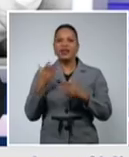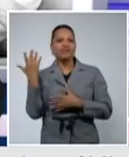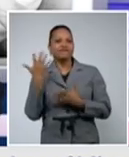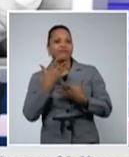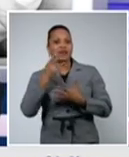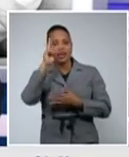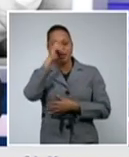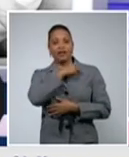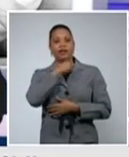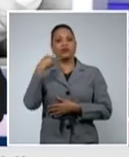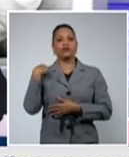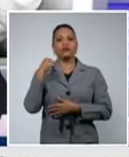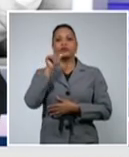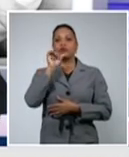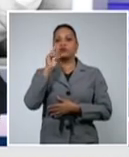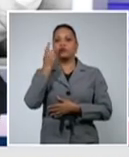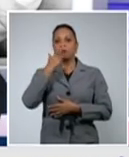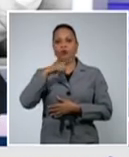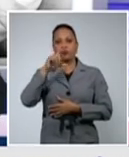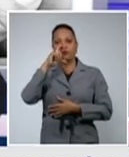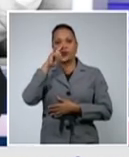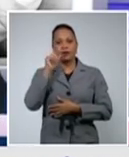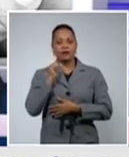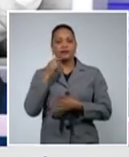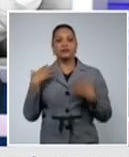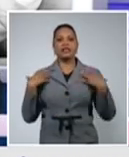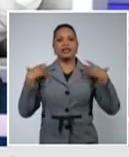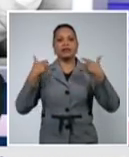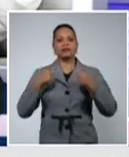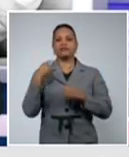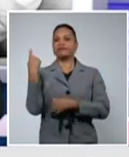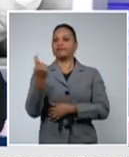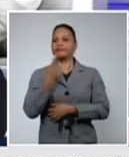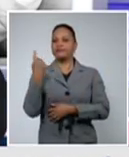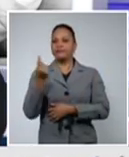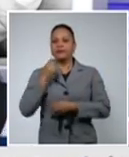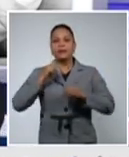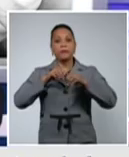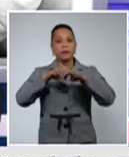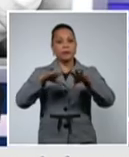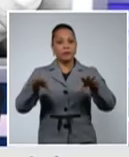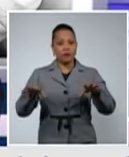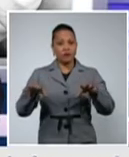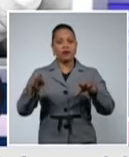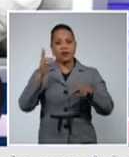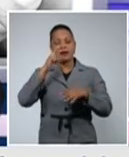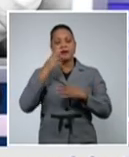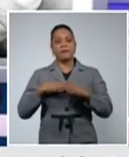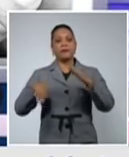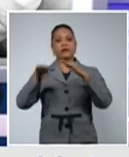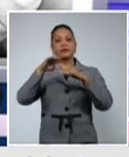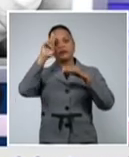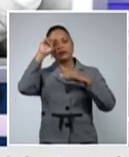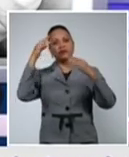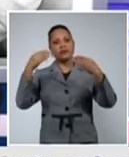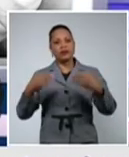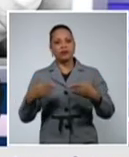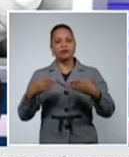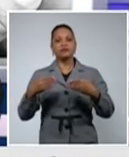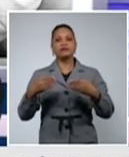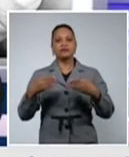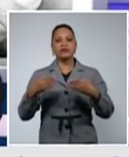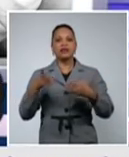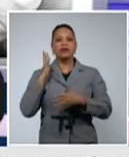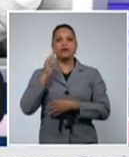Durán García, quien es el director nacional de epidemiología de nuestro Ministerio de Salud Pública en esta mañana de conferencia de